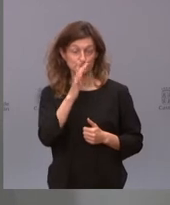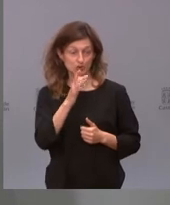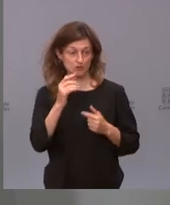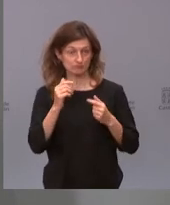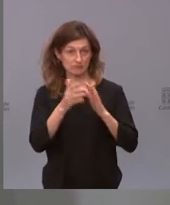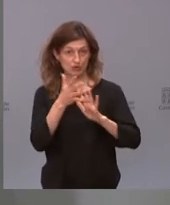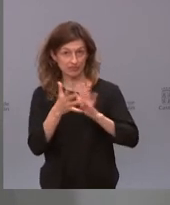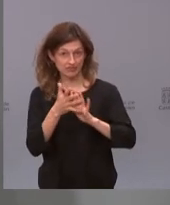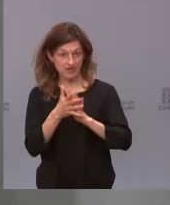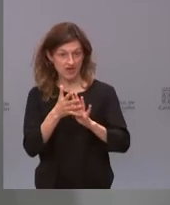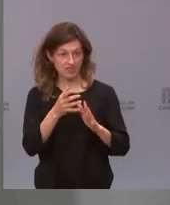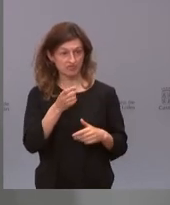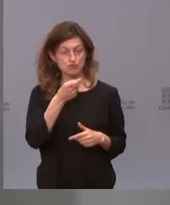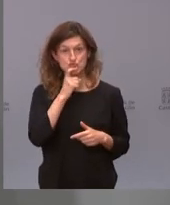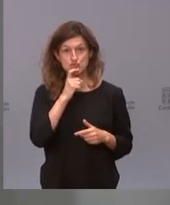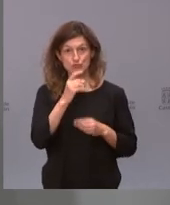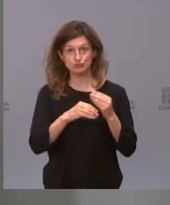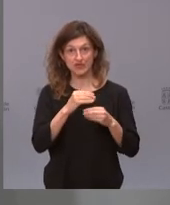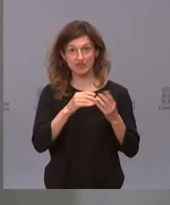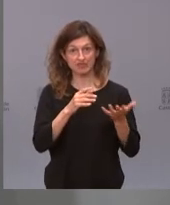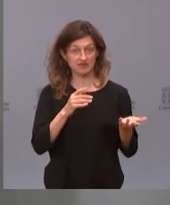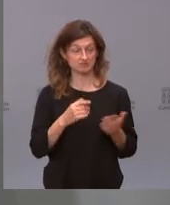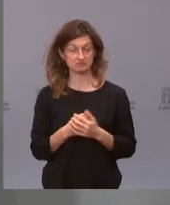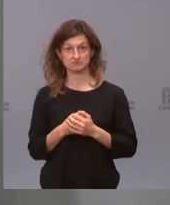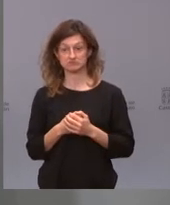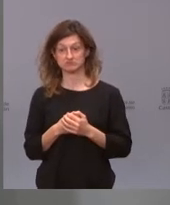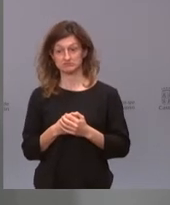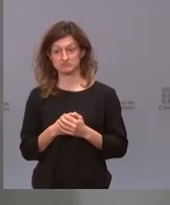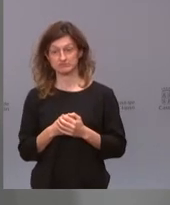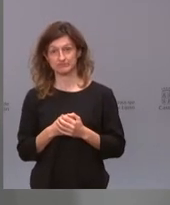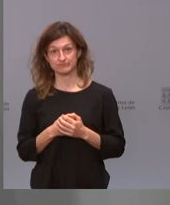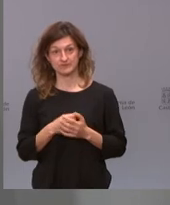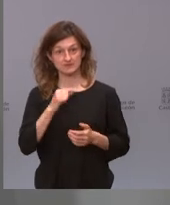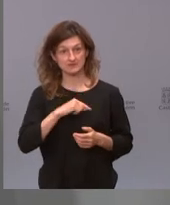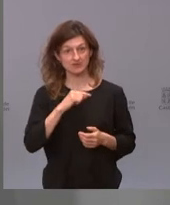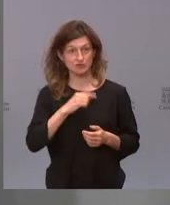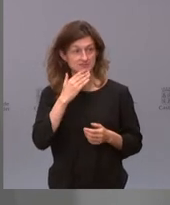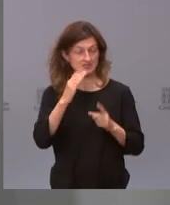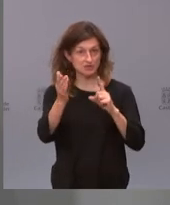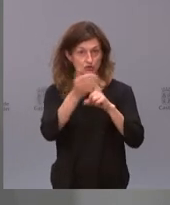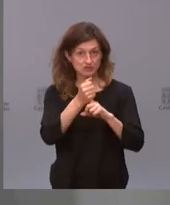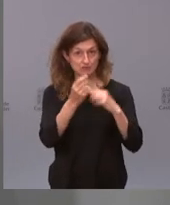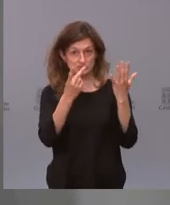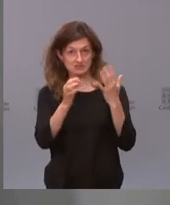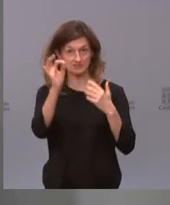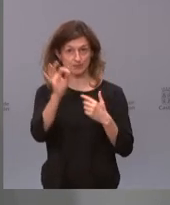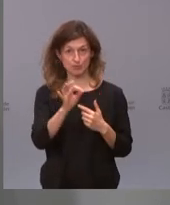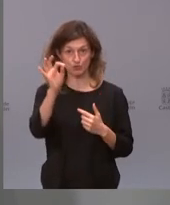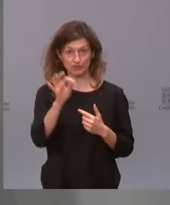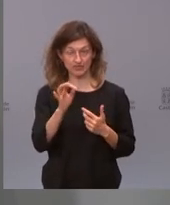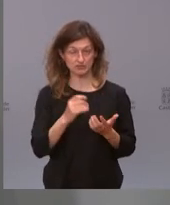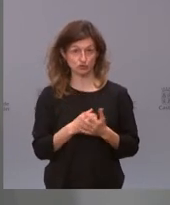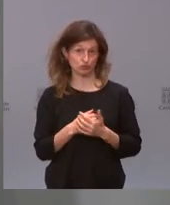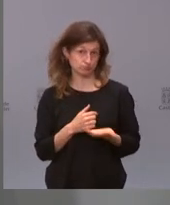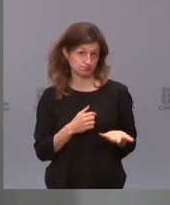velocidad que vamos, cómo se está haciendo, pues yo tengo la sensación que si conseguimos ese 70%, bueno,